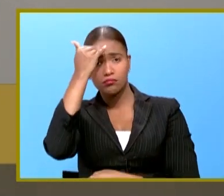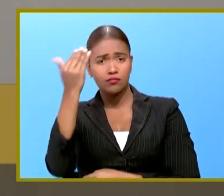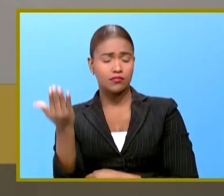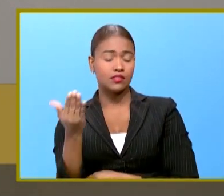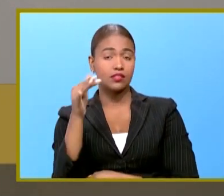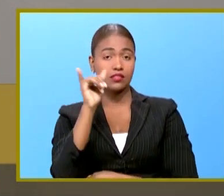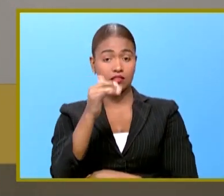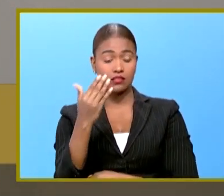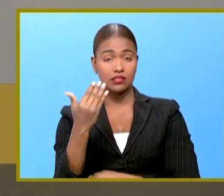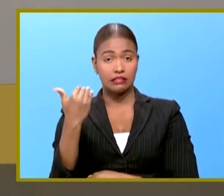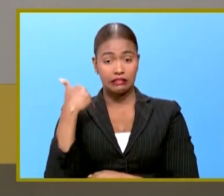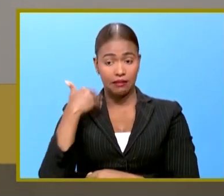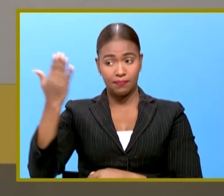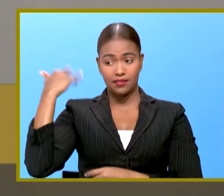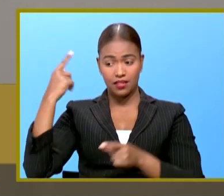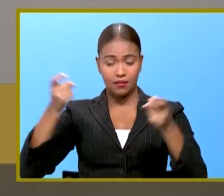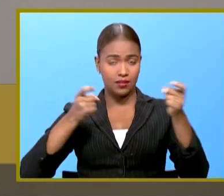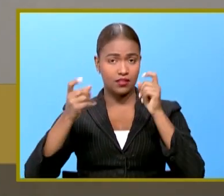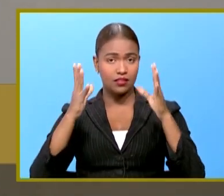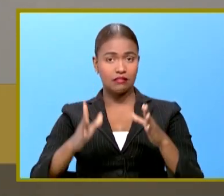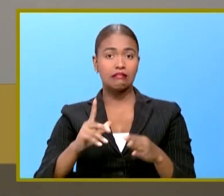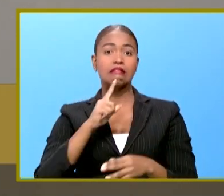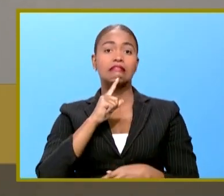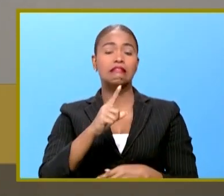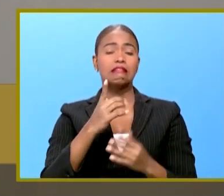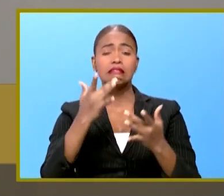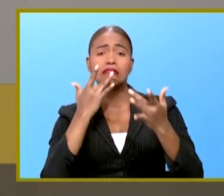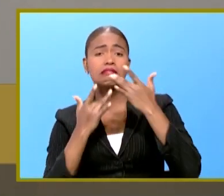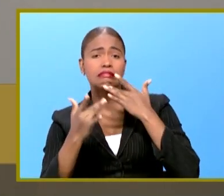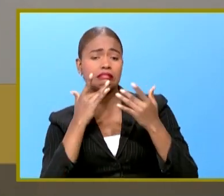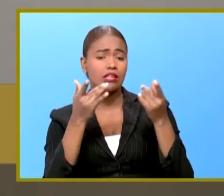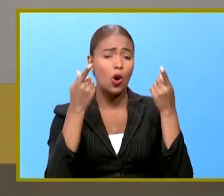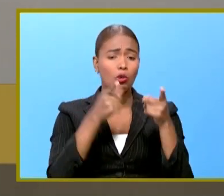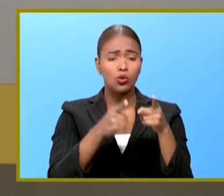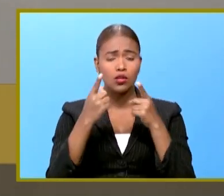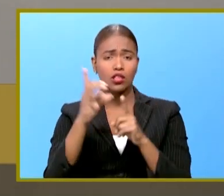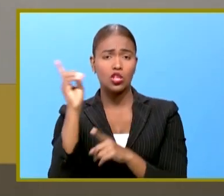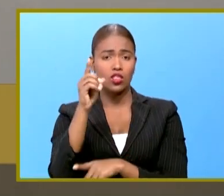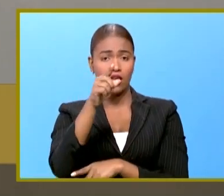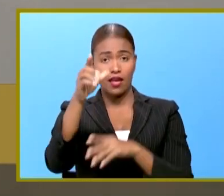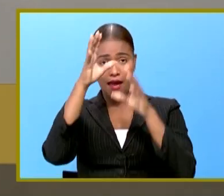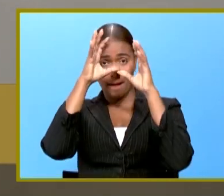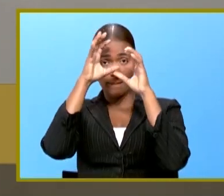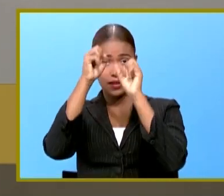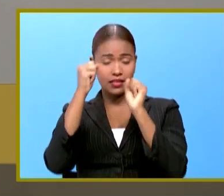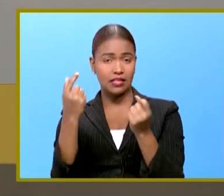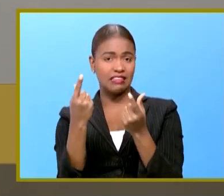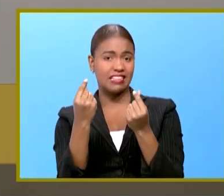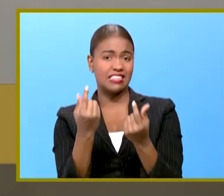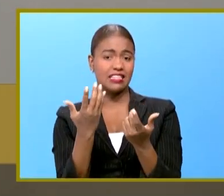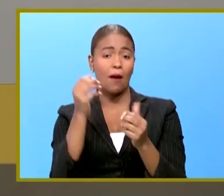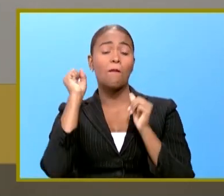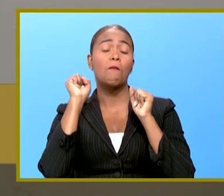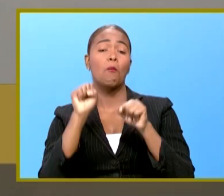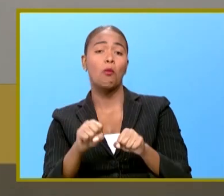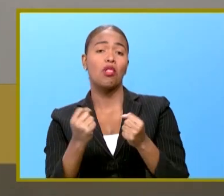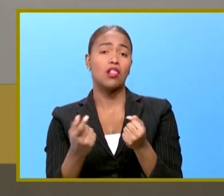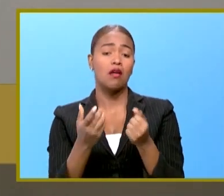la pasada administración eran escasas las ocasiones donde el mandatario podía